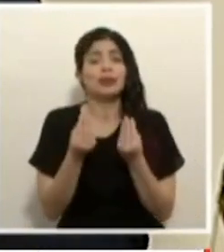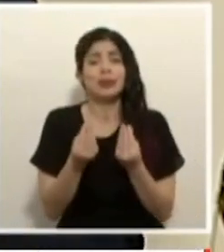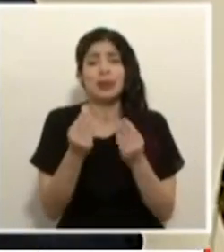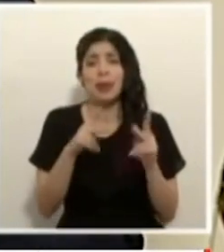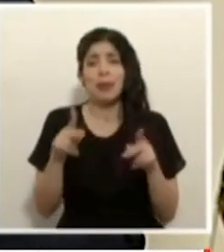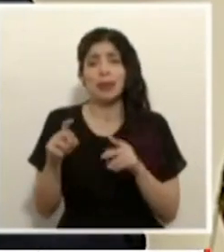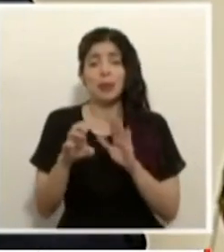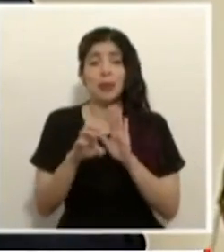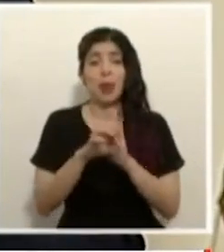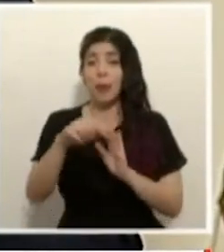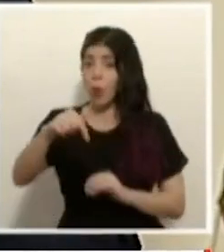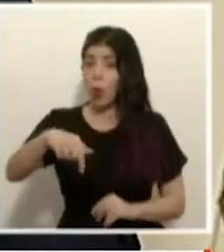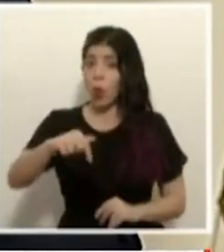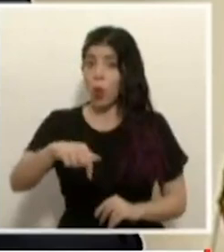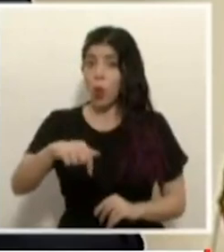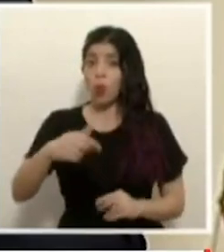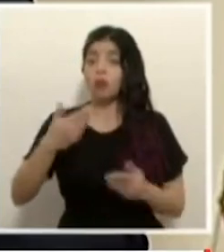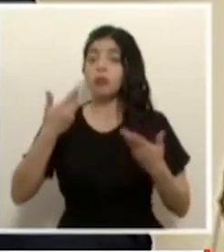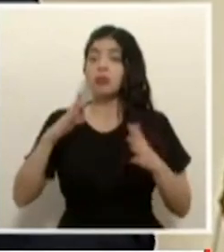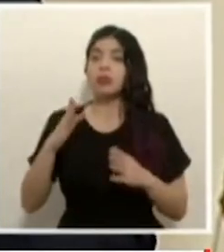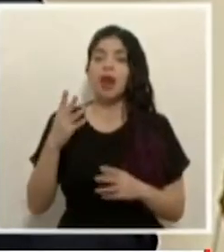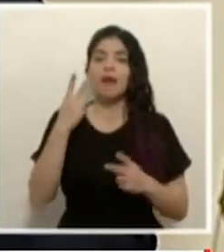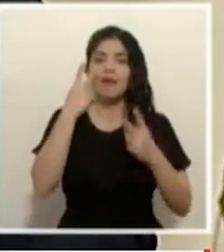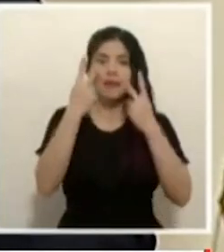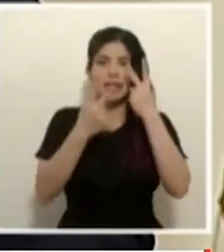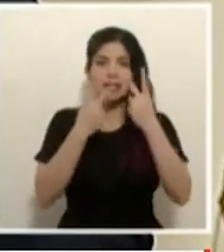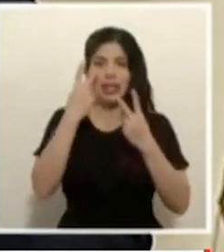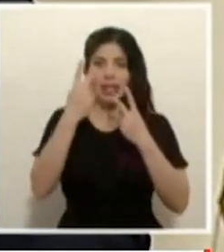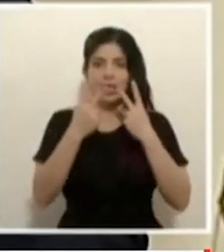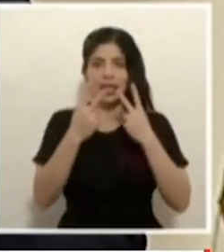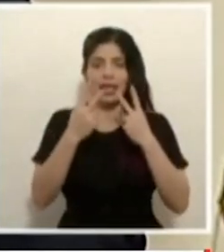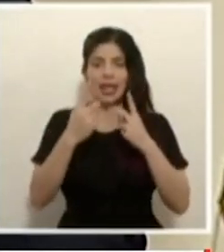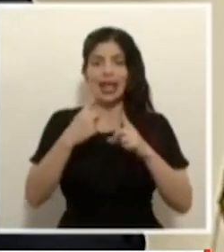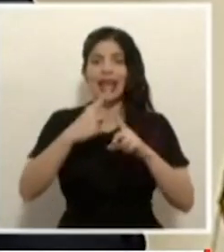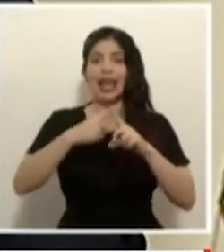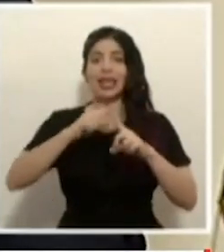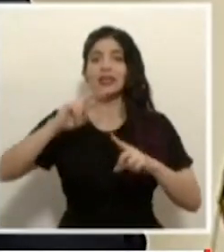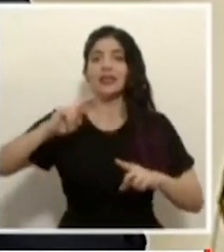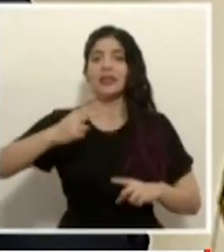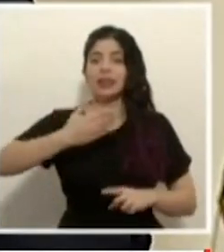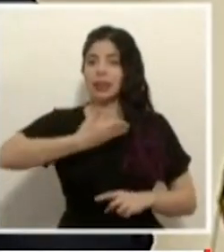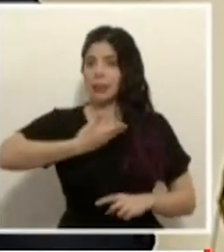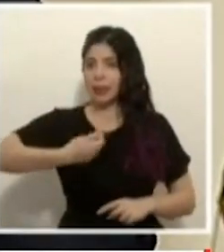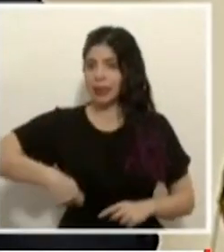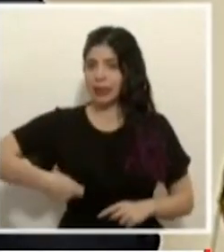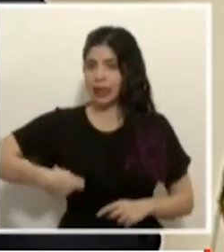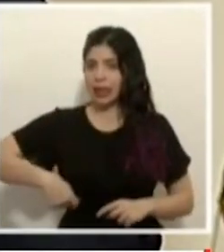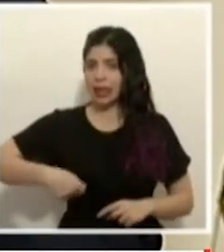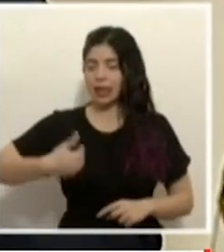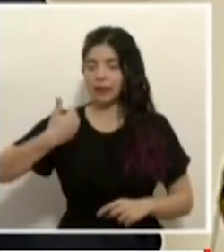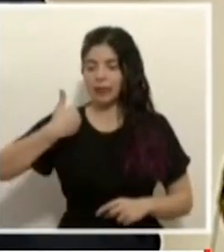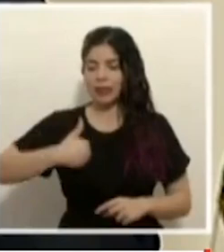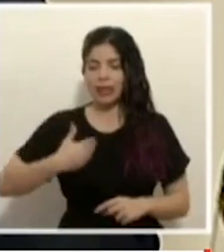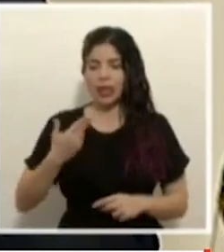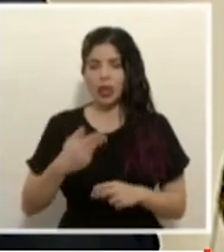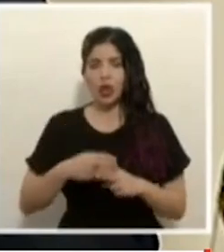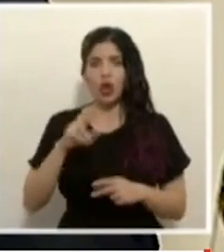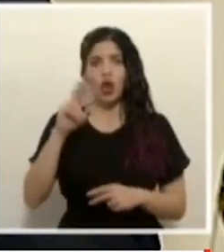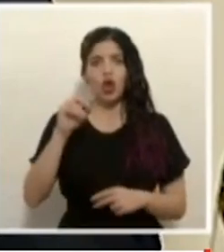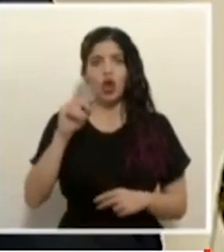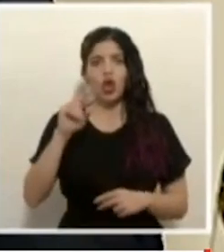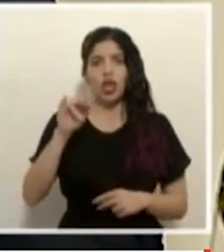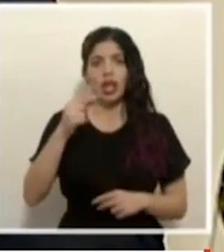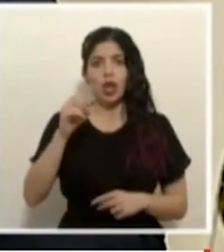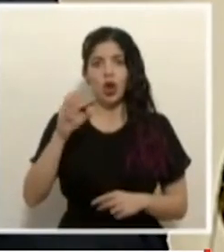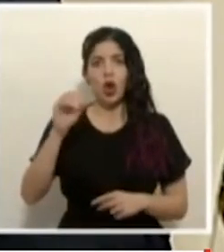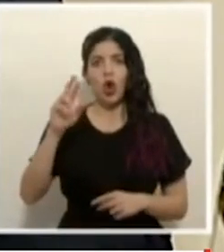hoy por ejemplo tuve la visita del ex vicepresidente el señor Rodrigo Ariamun